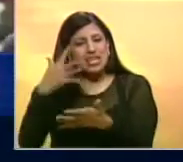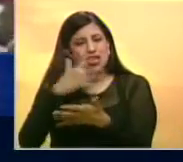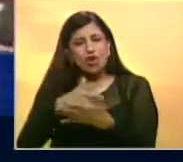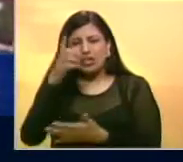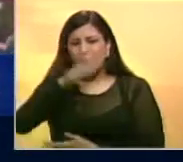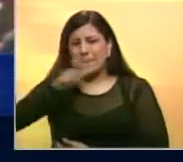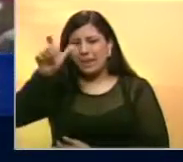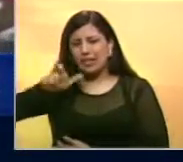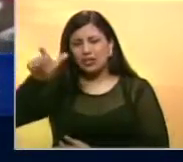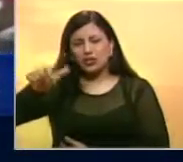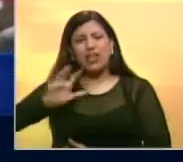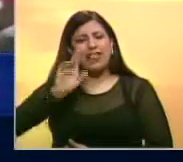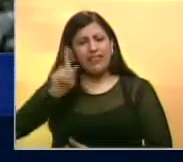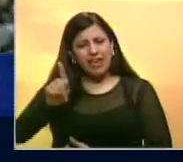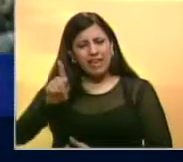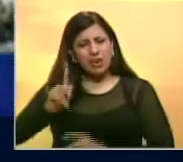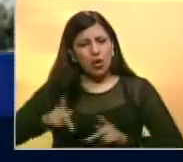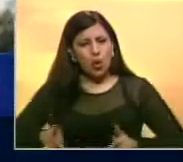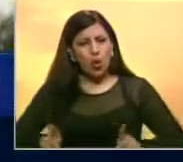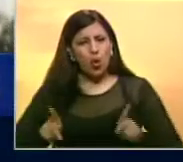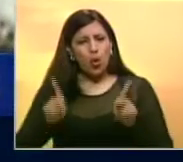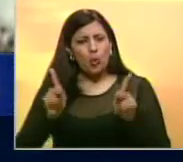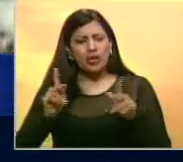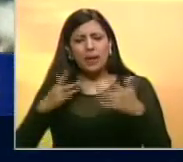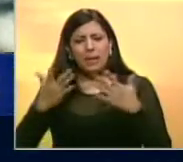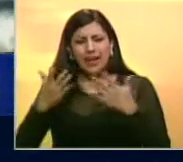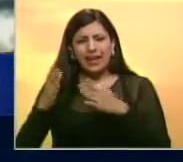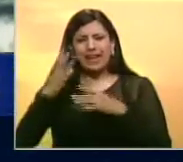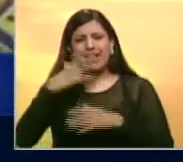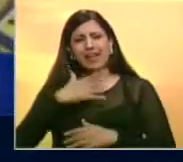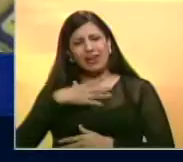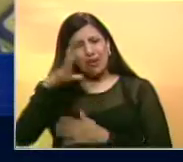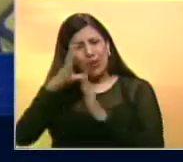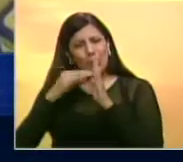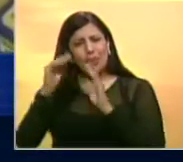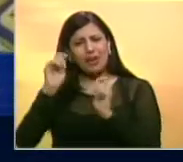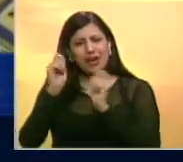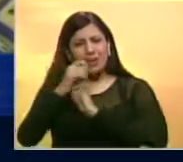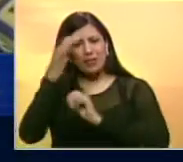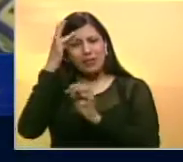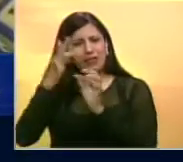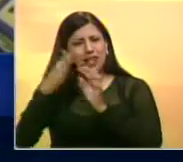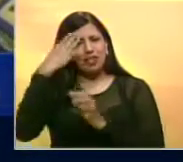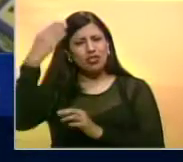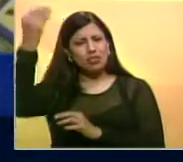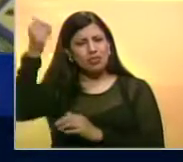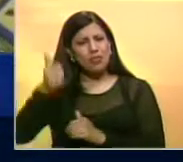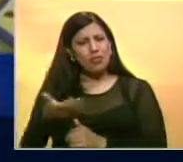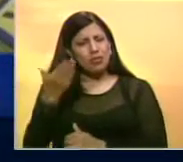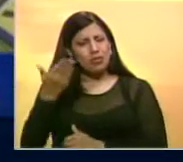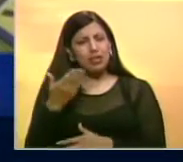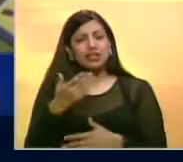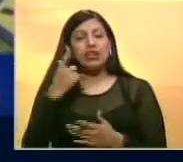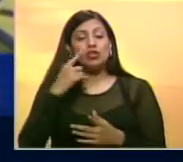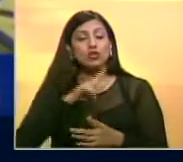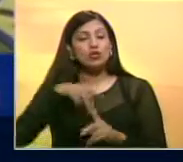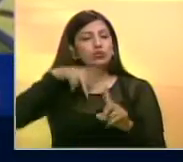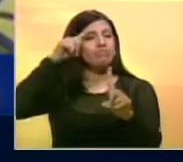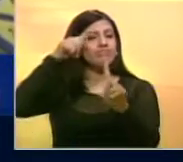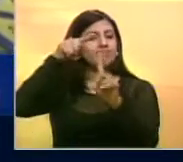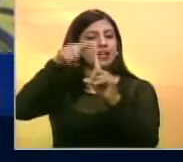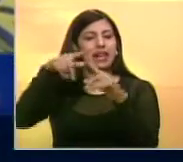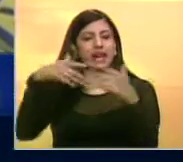feligreses debe ser una oportunidad para la evangelización. Nuestro norte, más allá de cumplir con una visita de